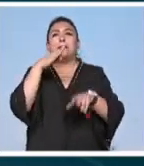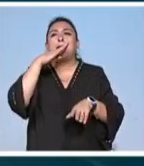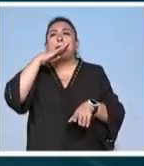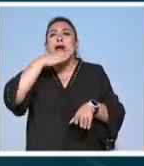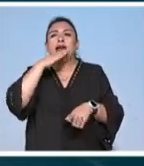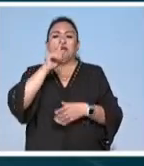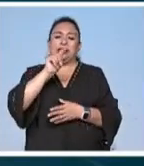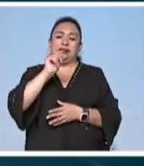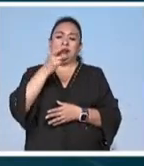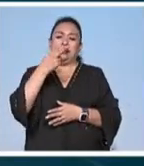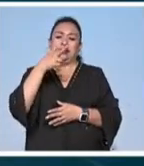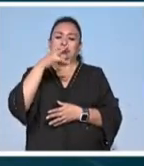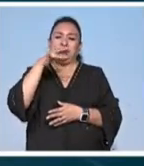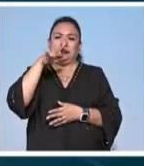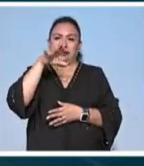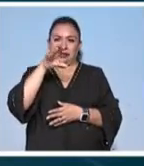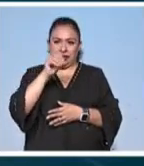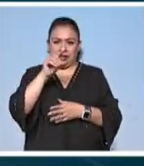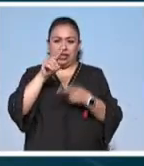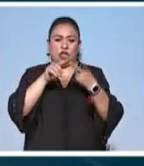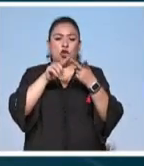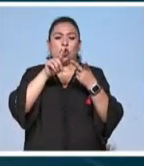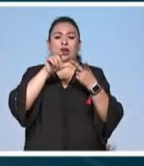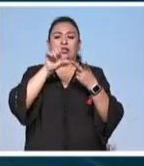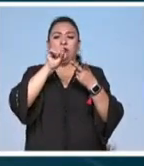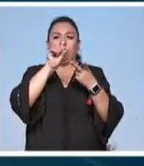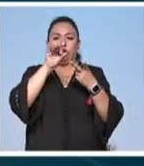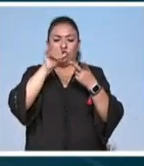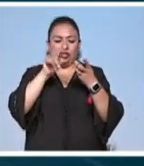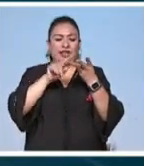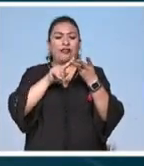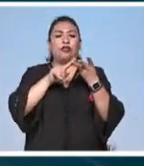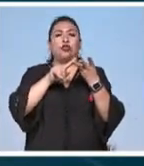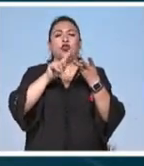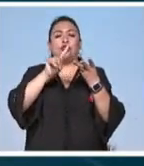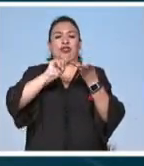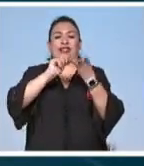transgénico glifosato y transición agroecológica